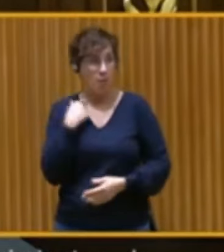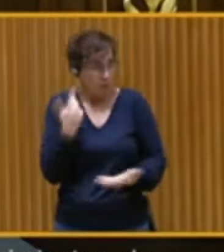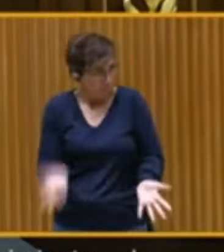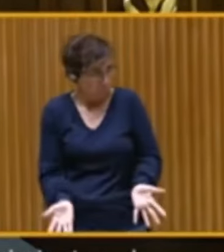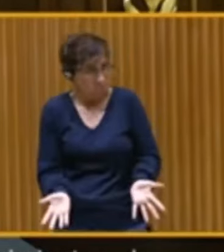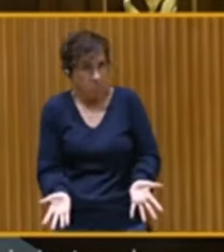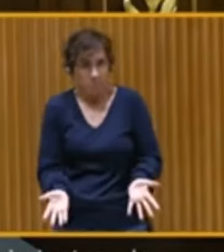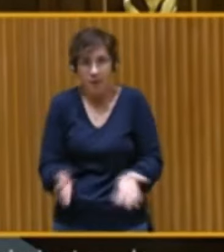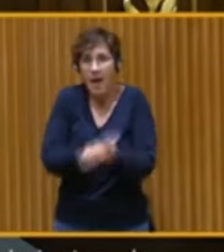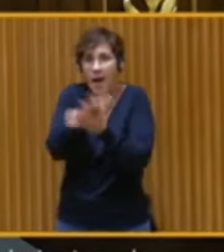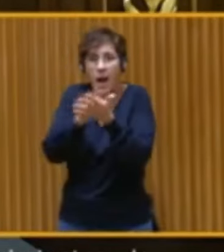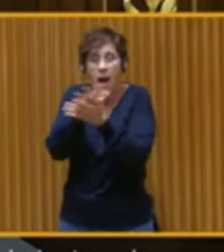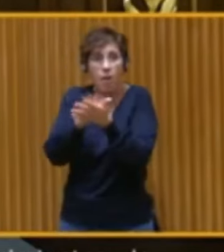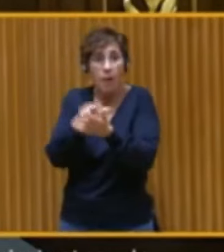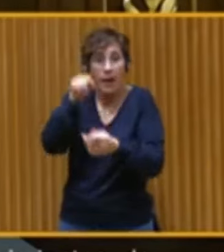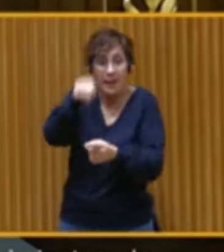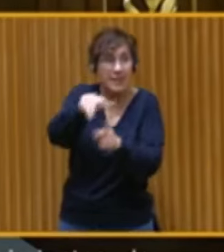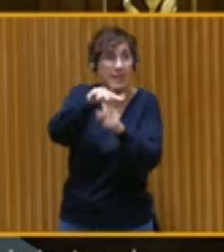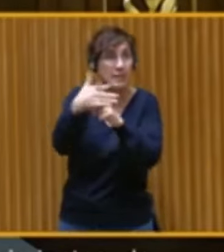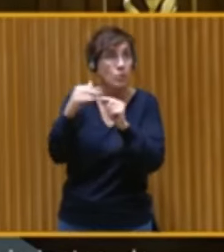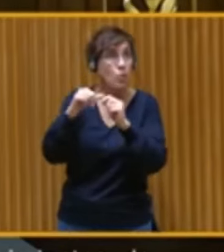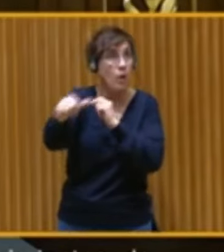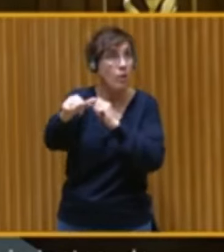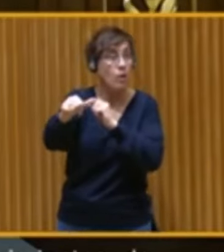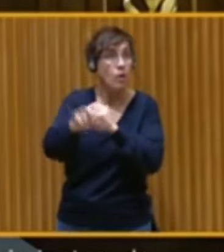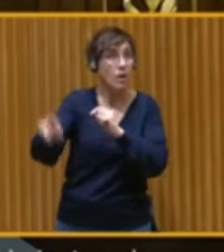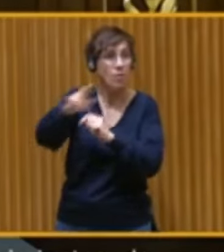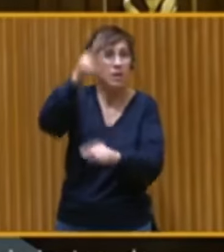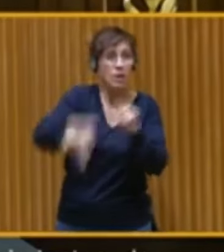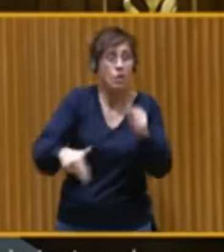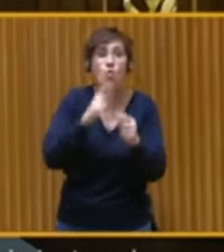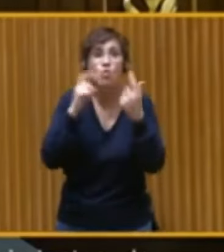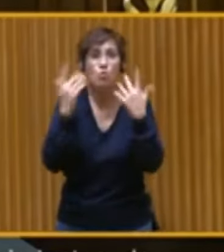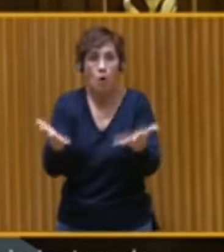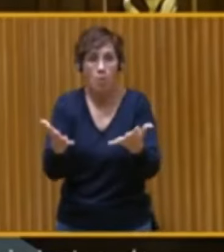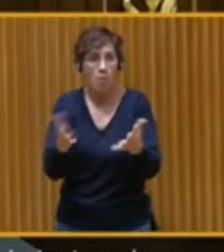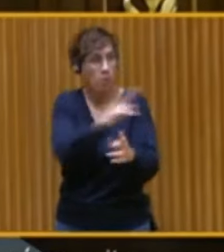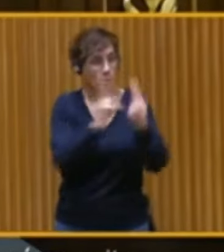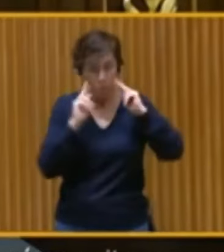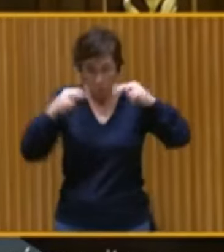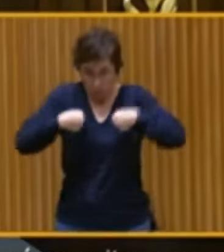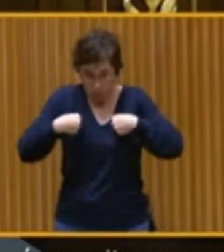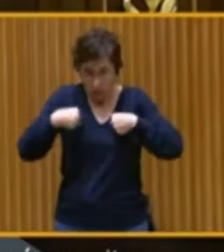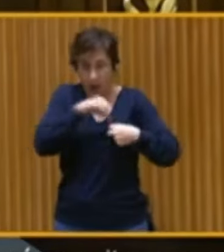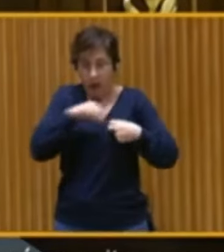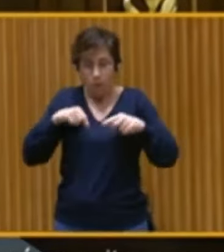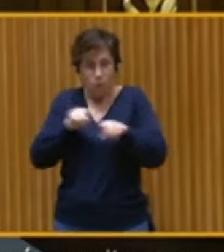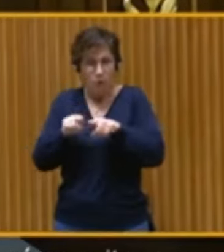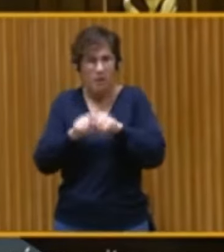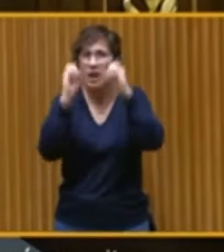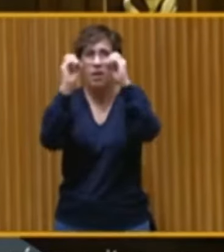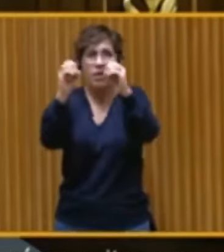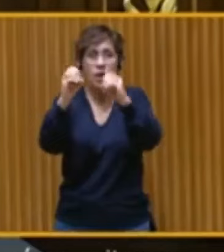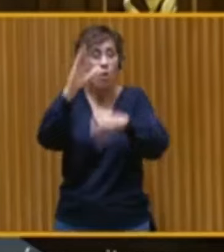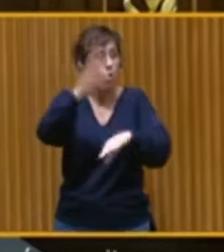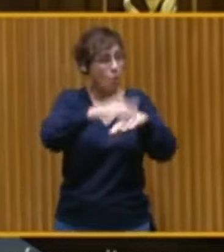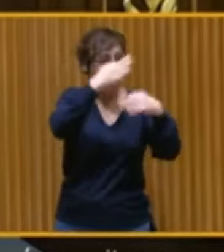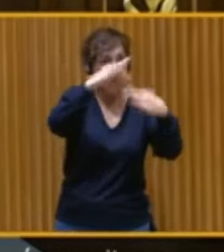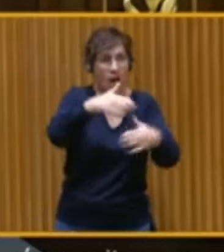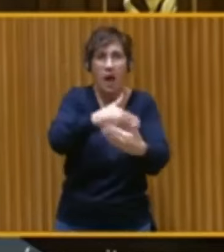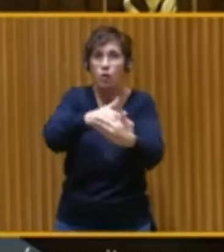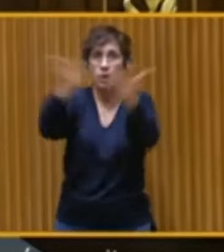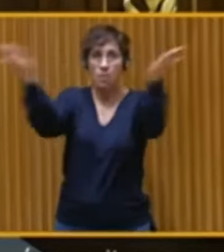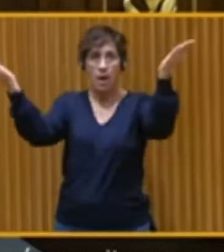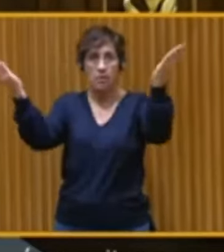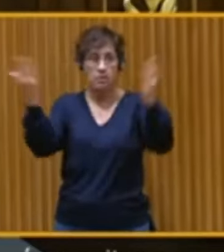aquí de cómo evitar que algo así pueda volver a suceder. Pero cero autocrítica. Solo culpan los demás. ¡Qué falta